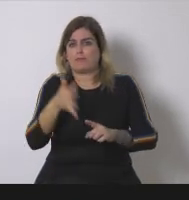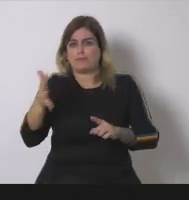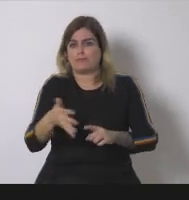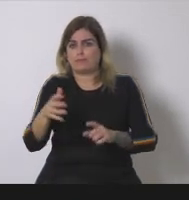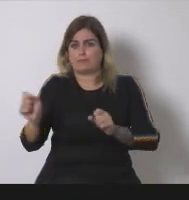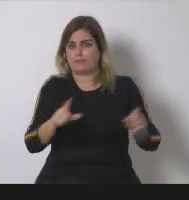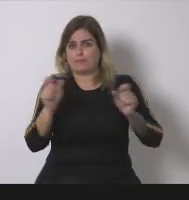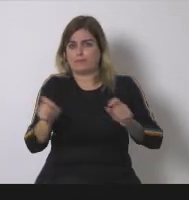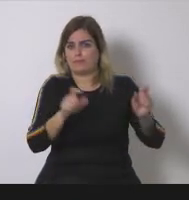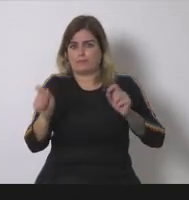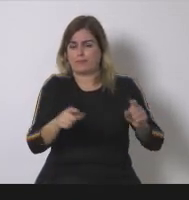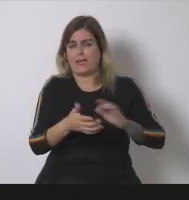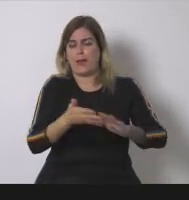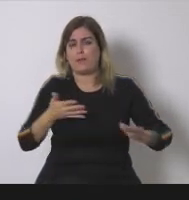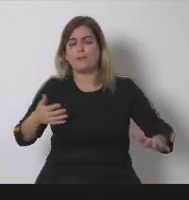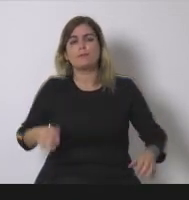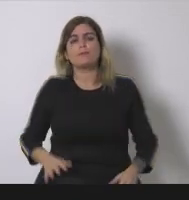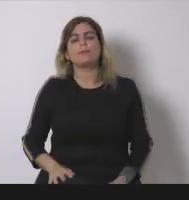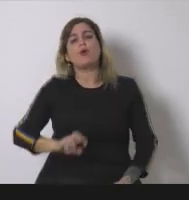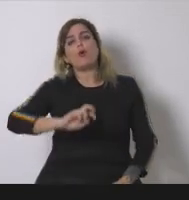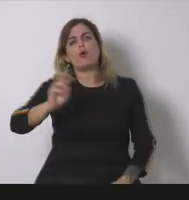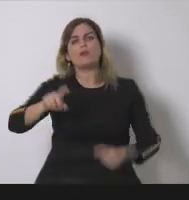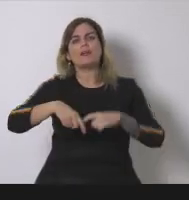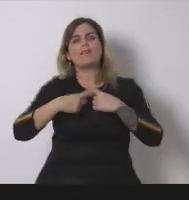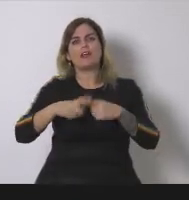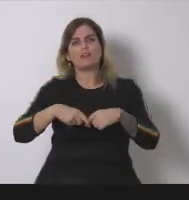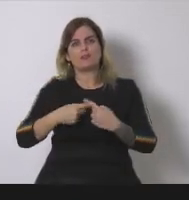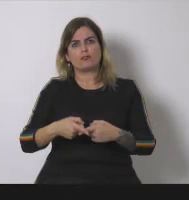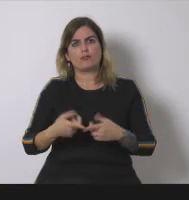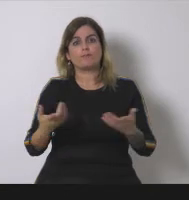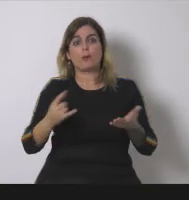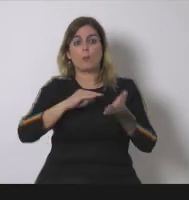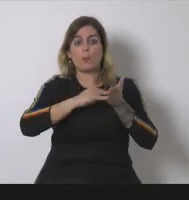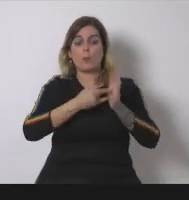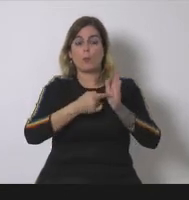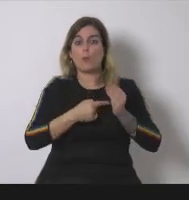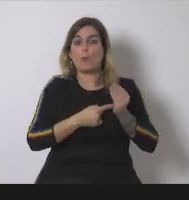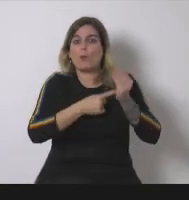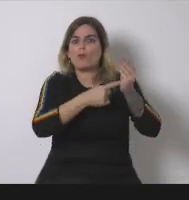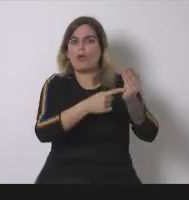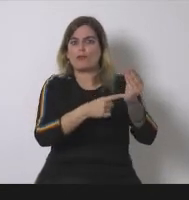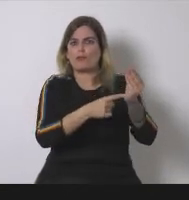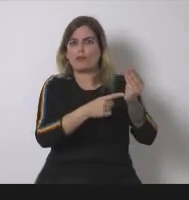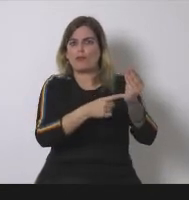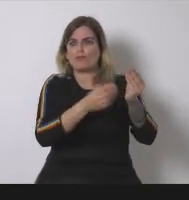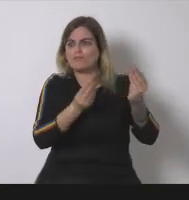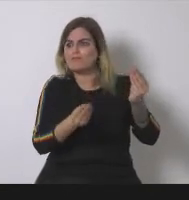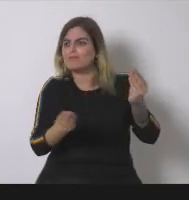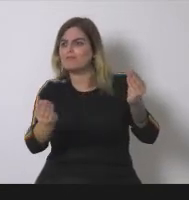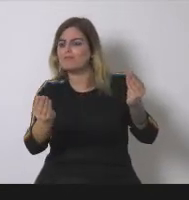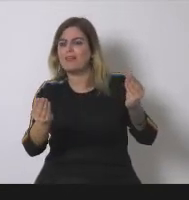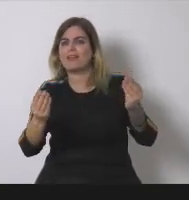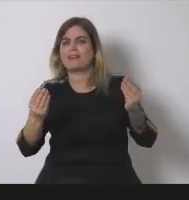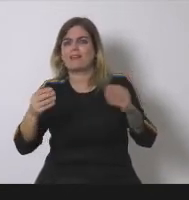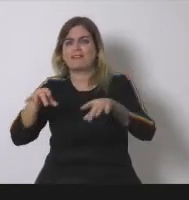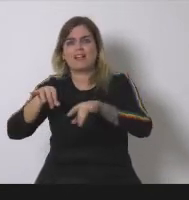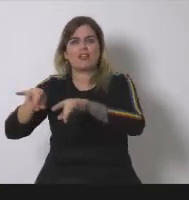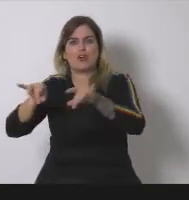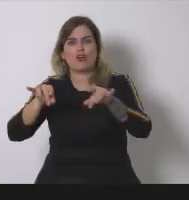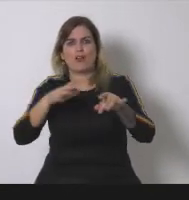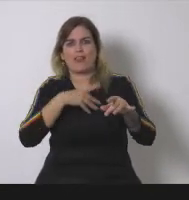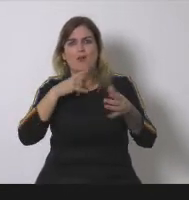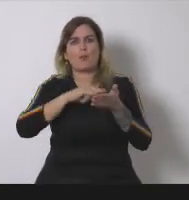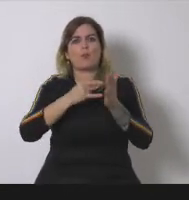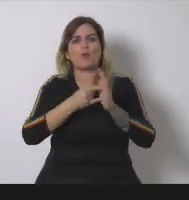la otra reflexión es que los proyectos sean del territorio locales de funcionamiento